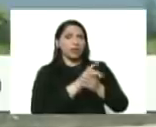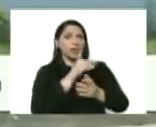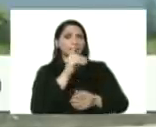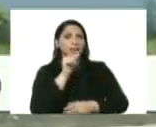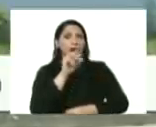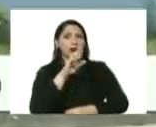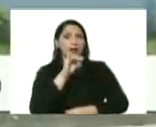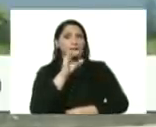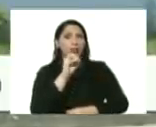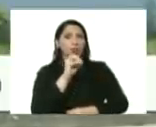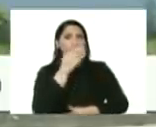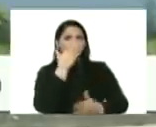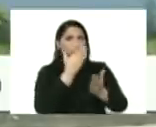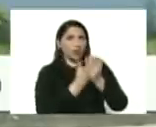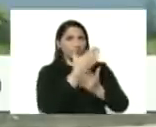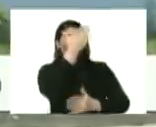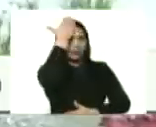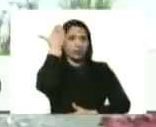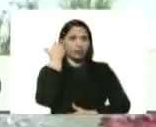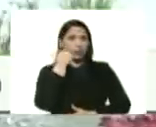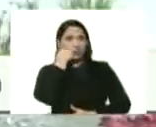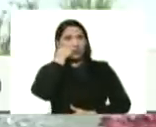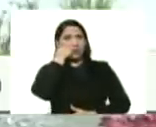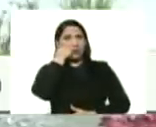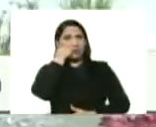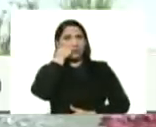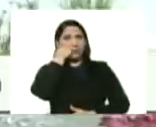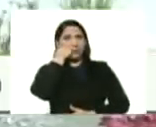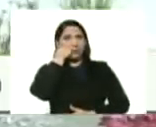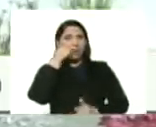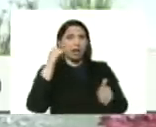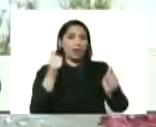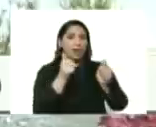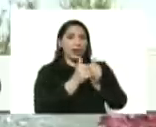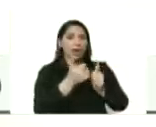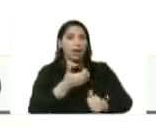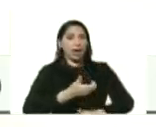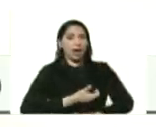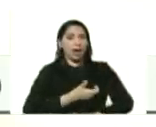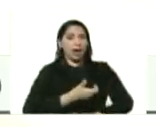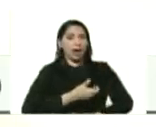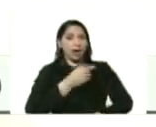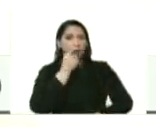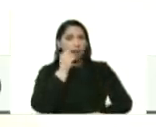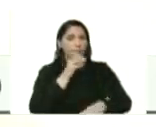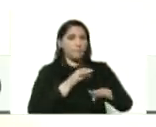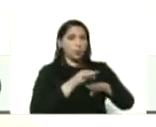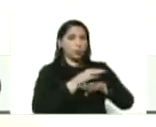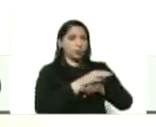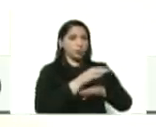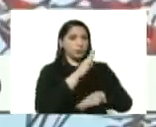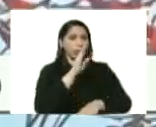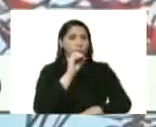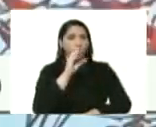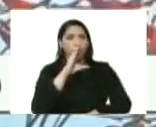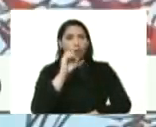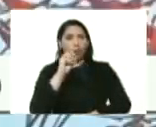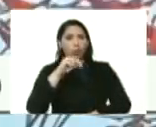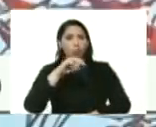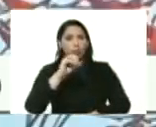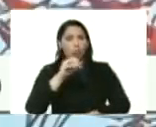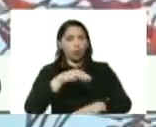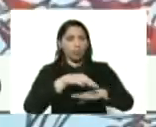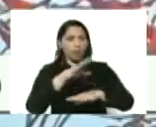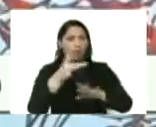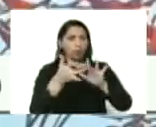del frente Francisco de Miranda al lado del alcalde del municipio Boconó yo le voy a dejar